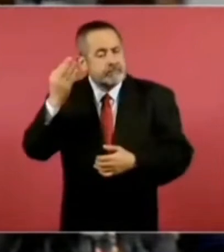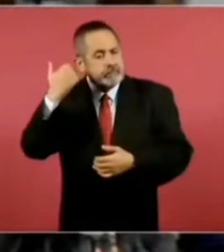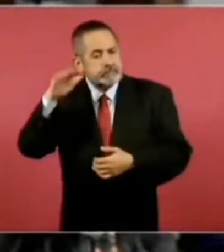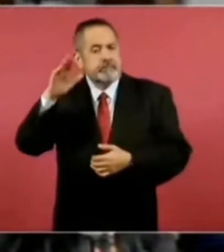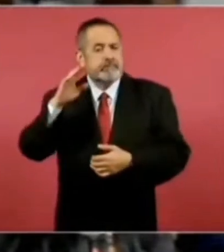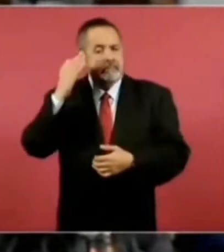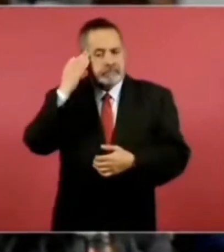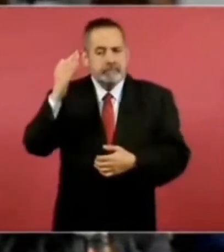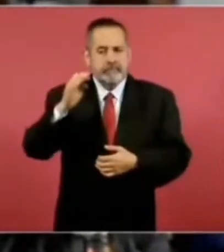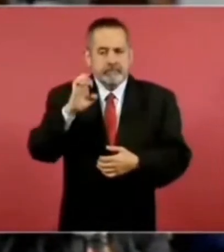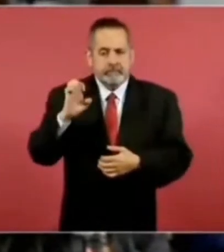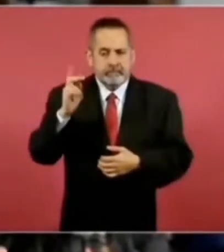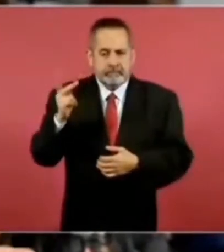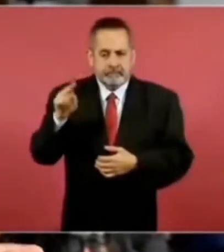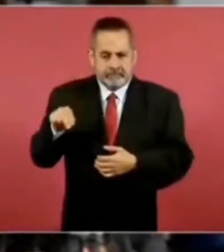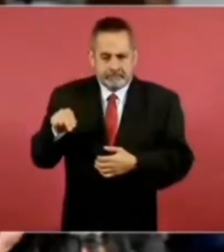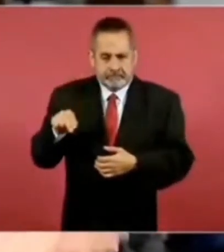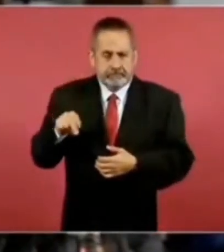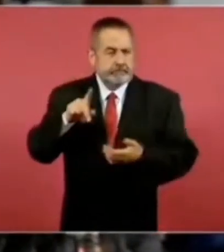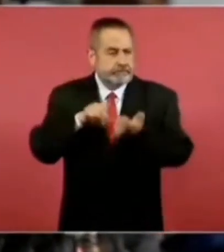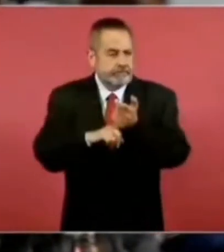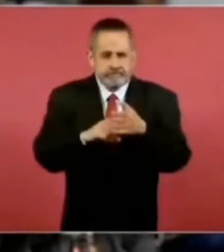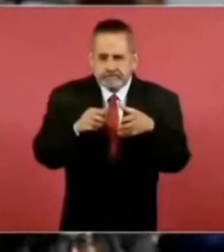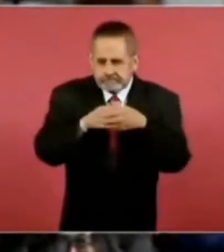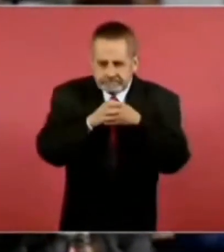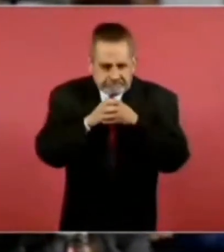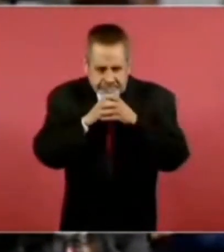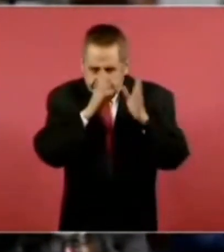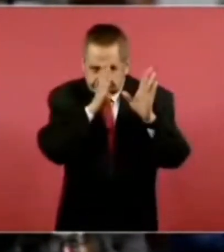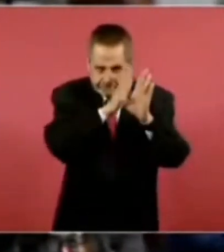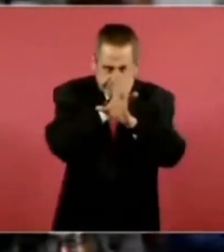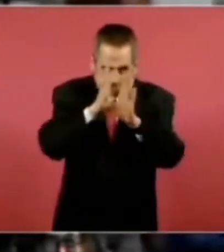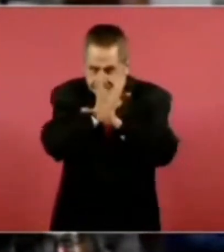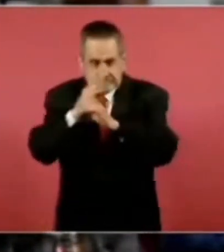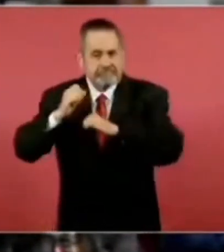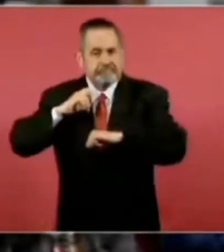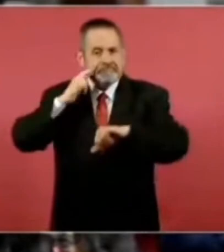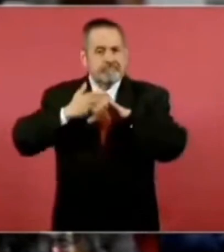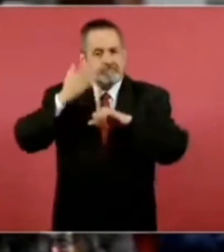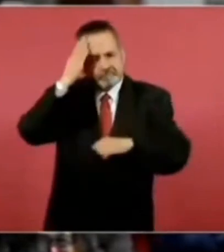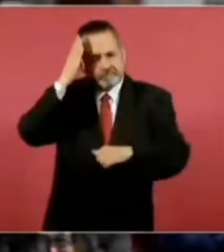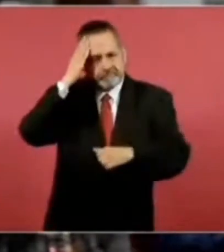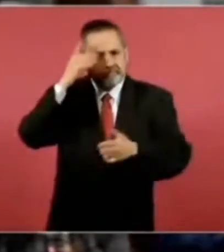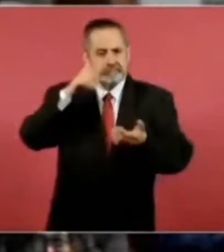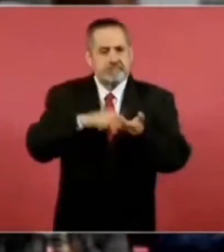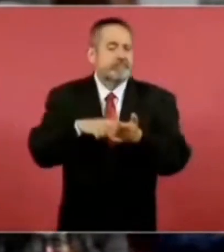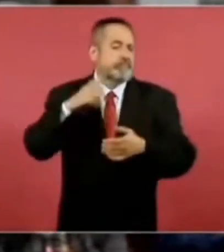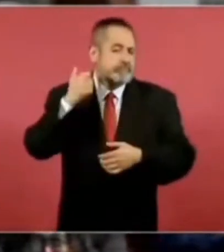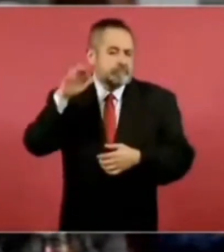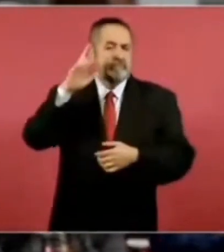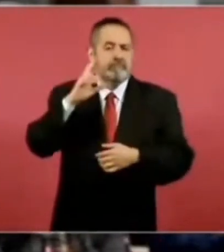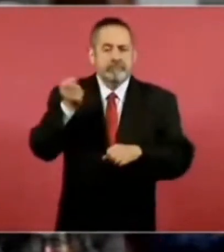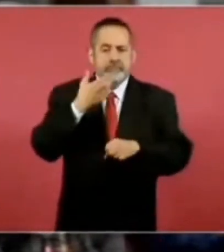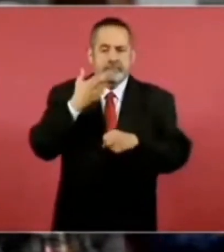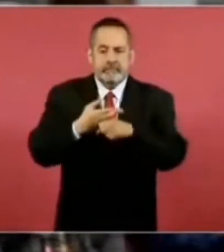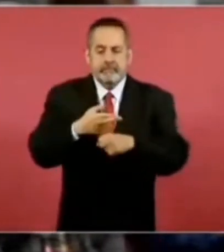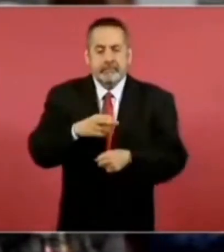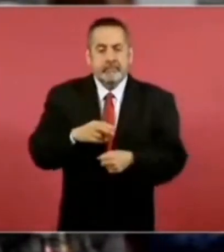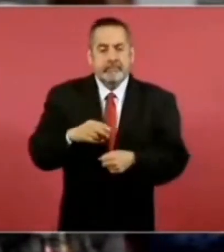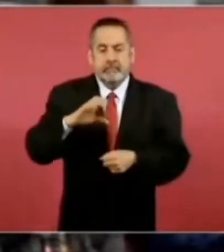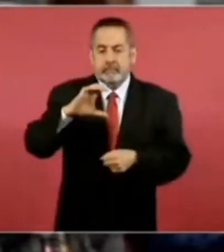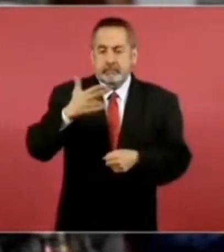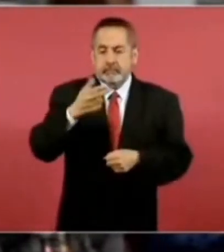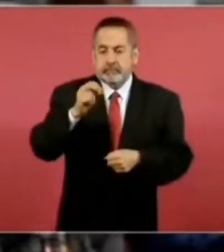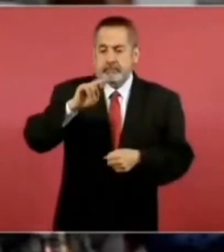Enrique Peña Nieto. Esta red de espionaje en su momento era operada por el entonces secretario de Gobernación, Miguel Ángel